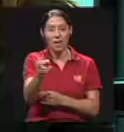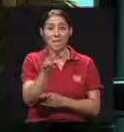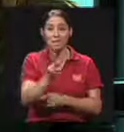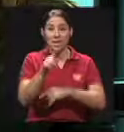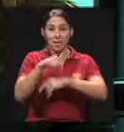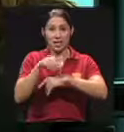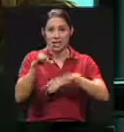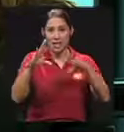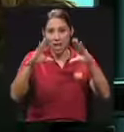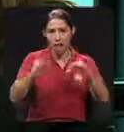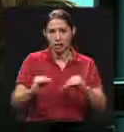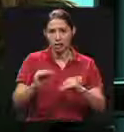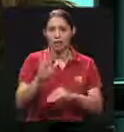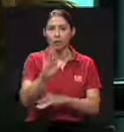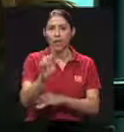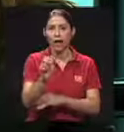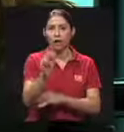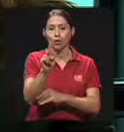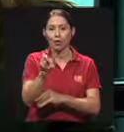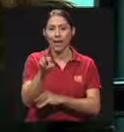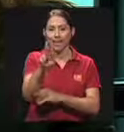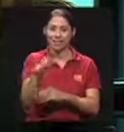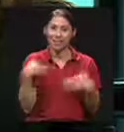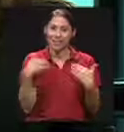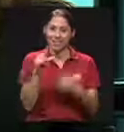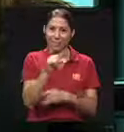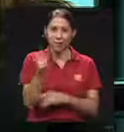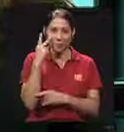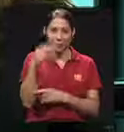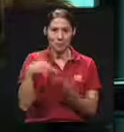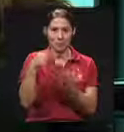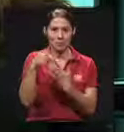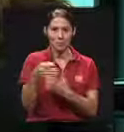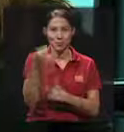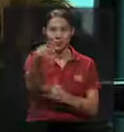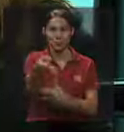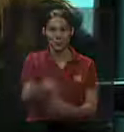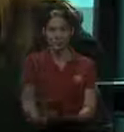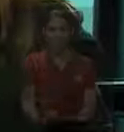viernes a las 7 de la noche, en su canal UCR. Feliz semana y nos vemos la próxima edición.